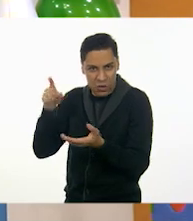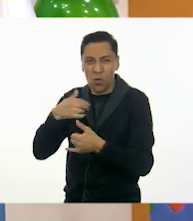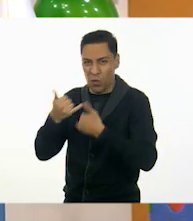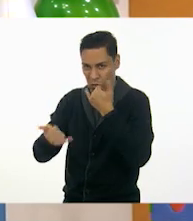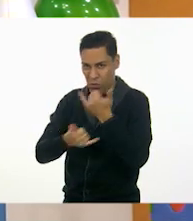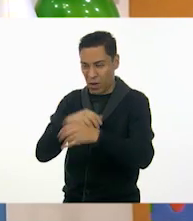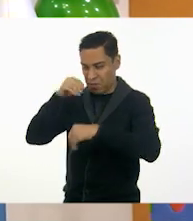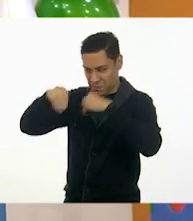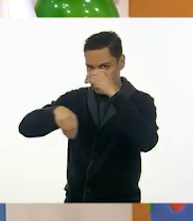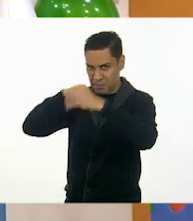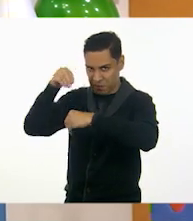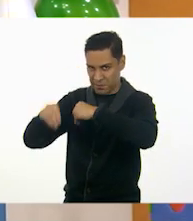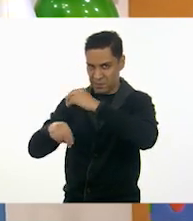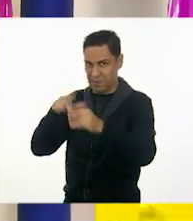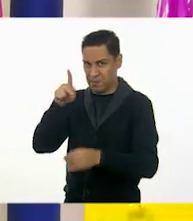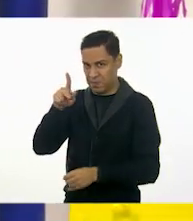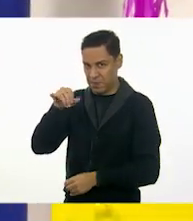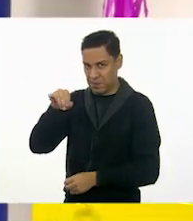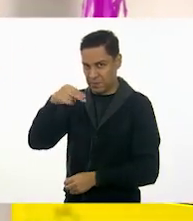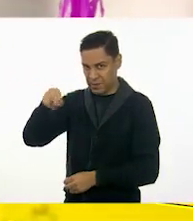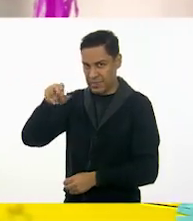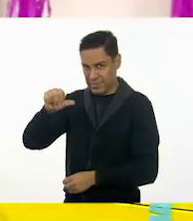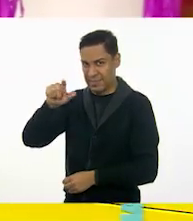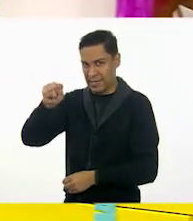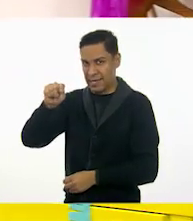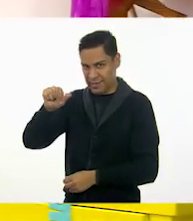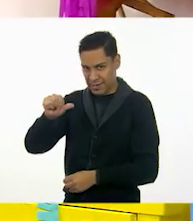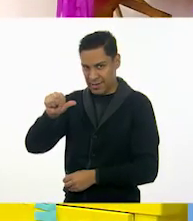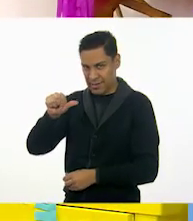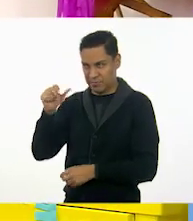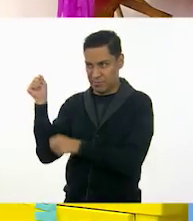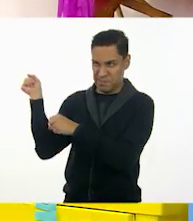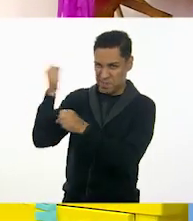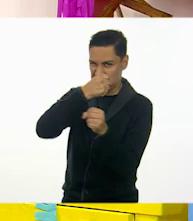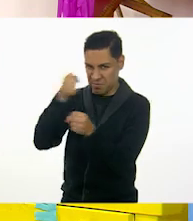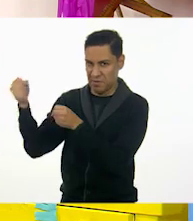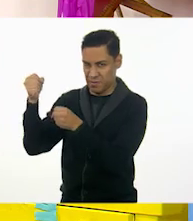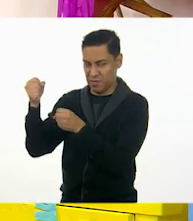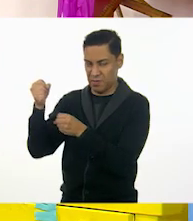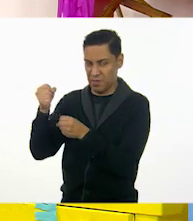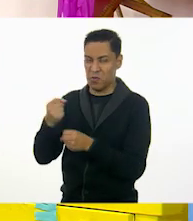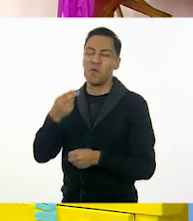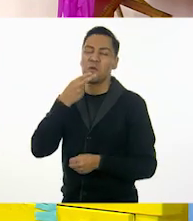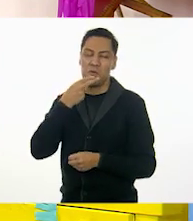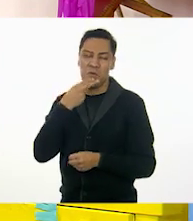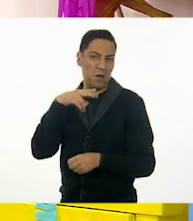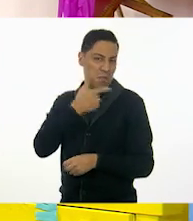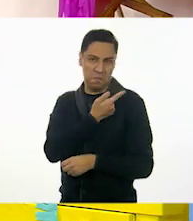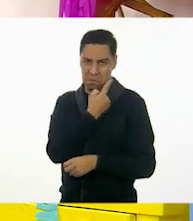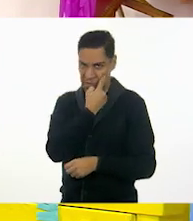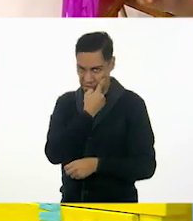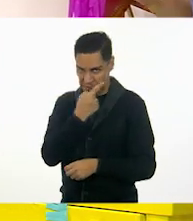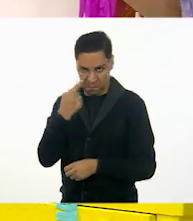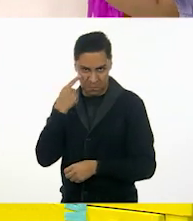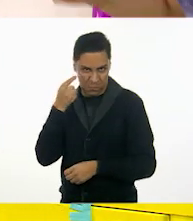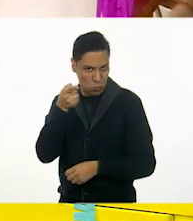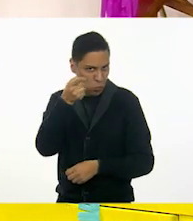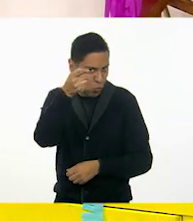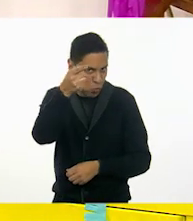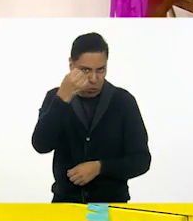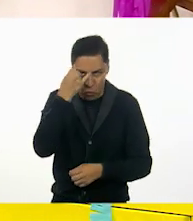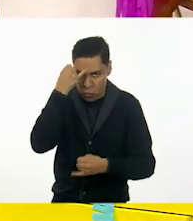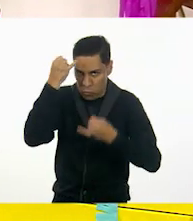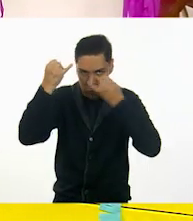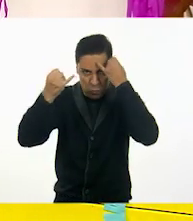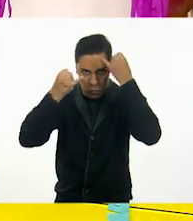jugar. Muy bien. Cada quien puede ocupar el color y la forma que